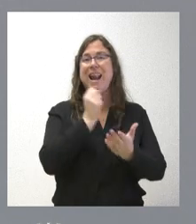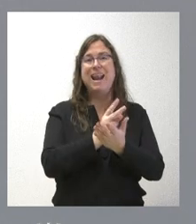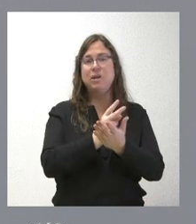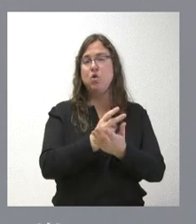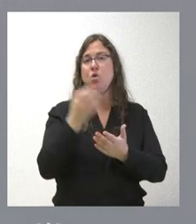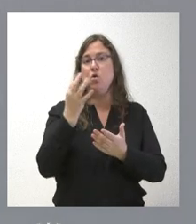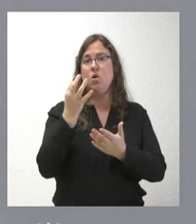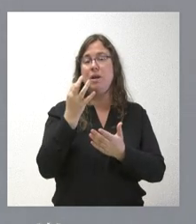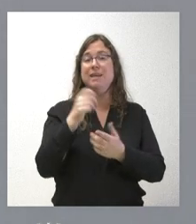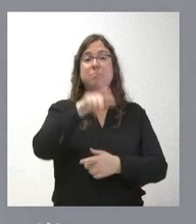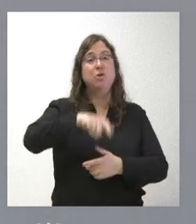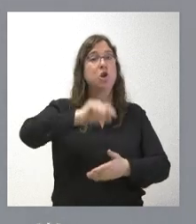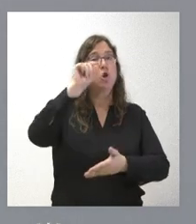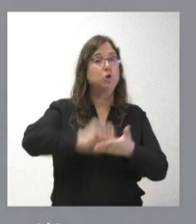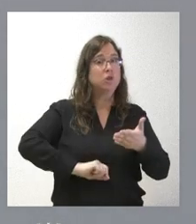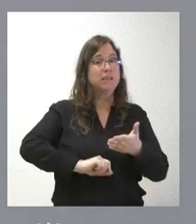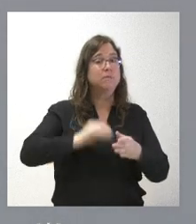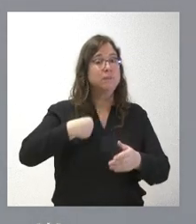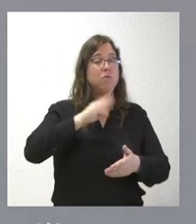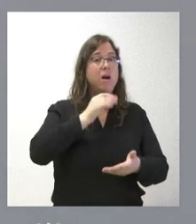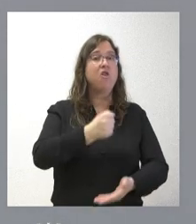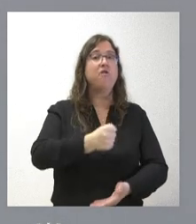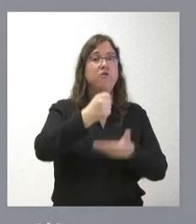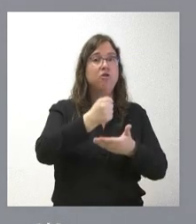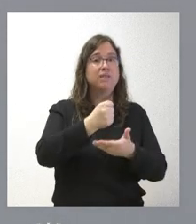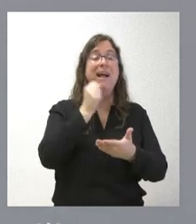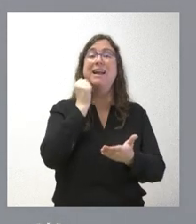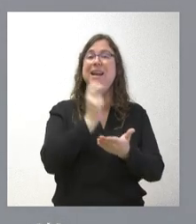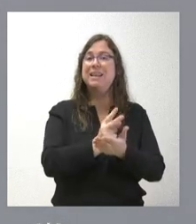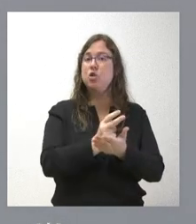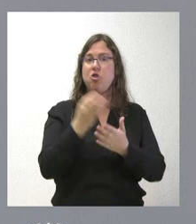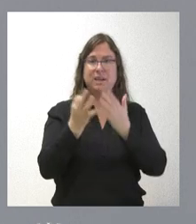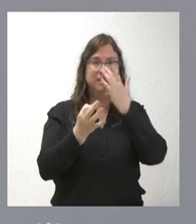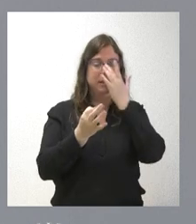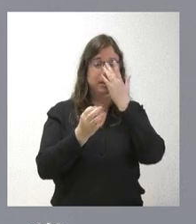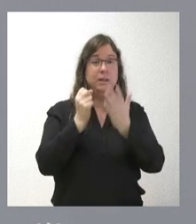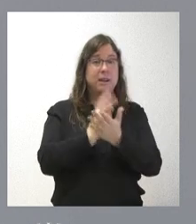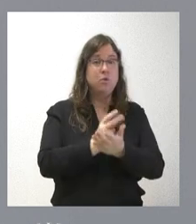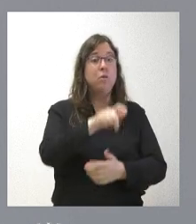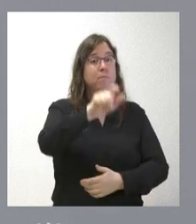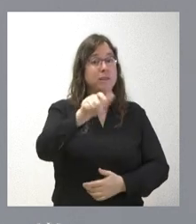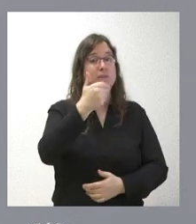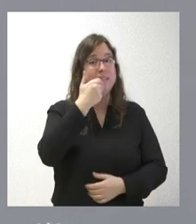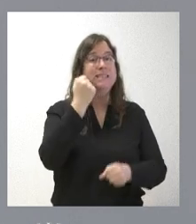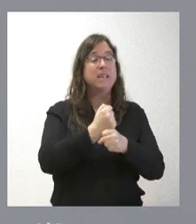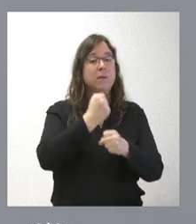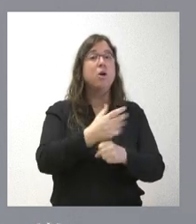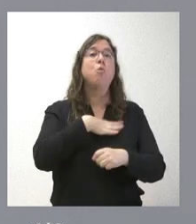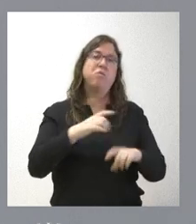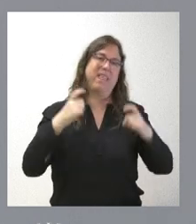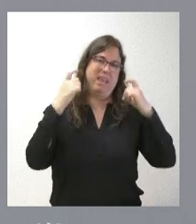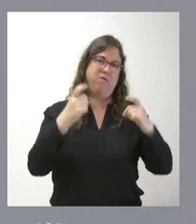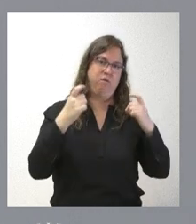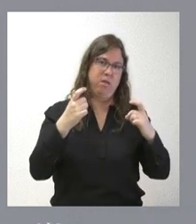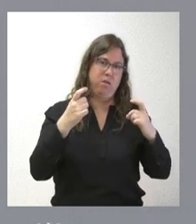solo contratar gente de esas bolsas que ya no tenemos. El reto pasa a ser el que las personas que ya están trabajando puedan hacer un esfuerzo adicional